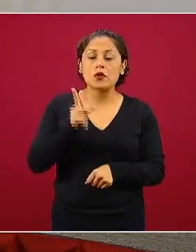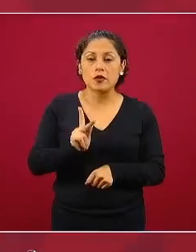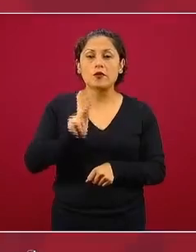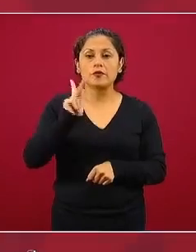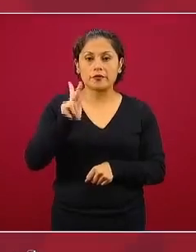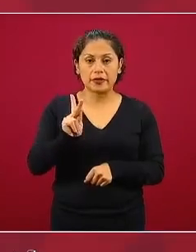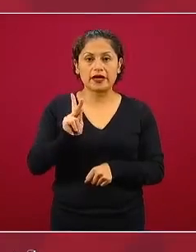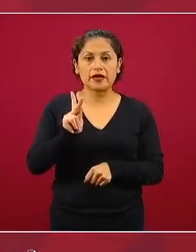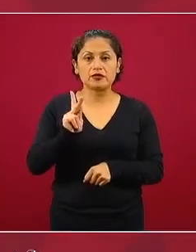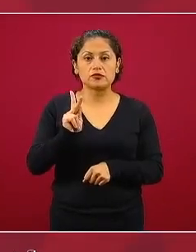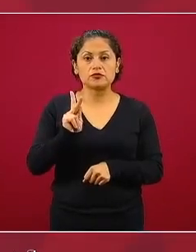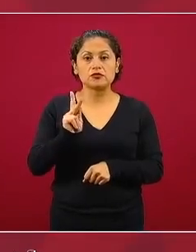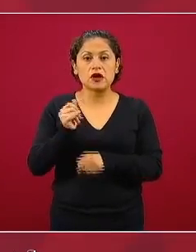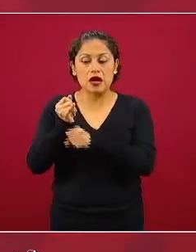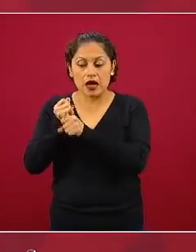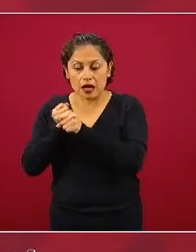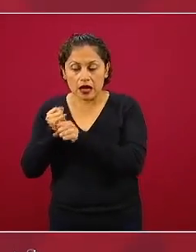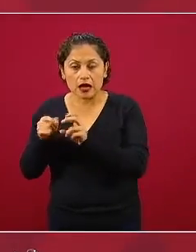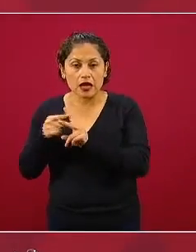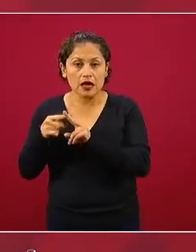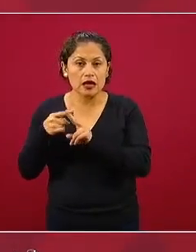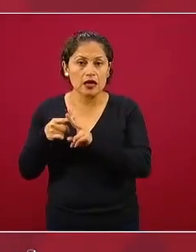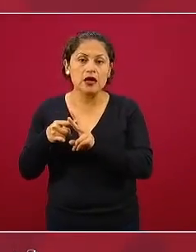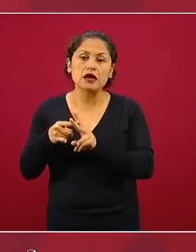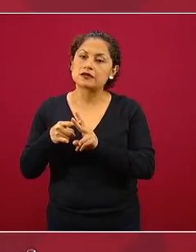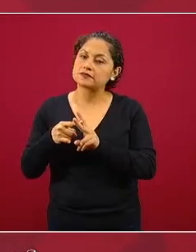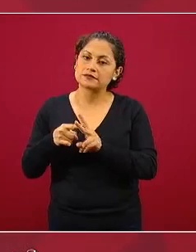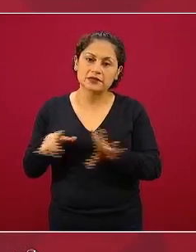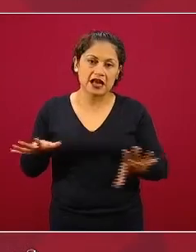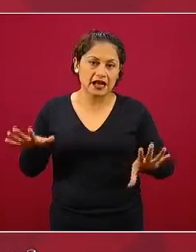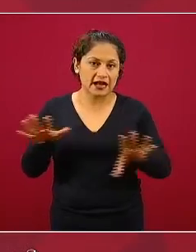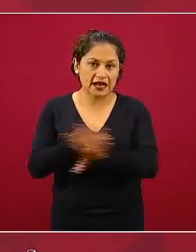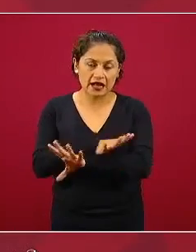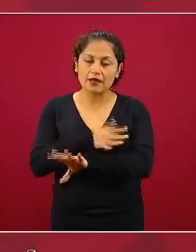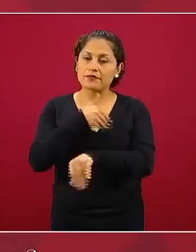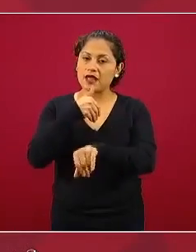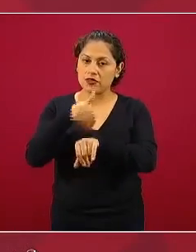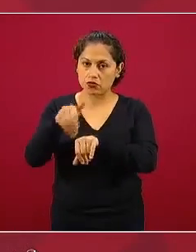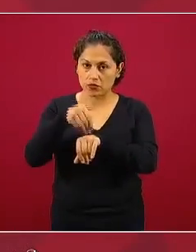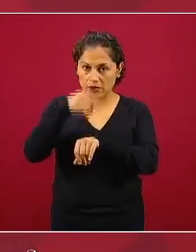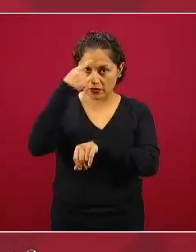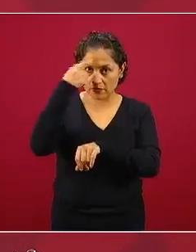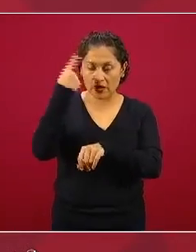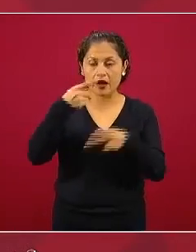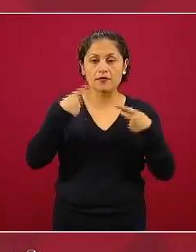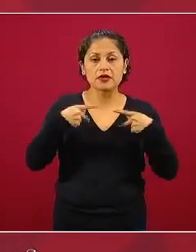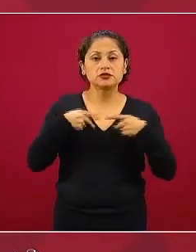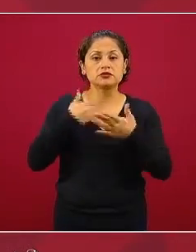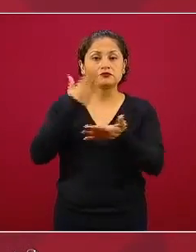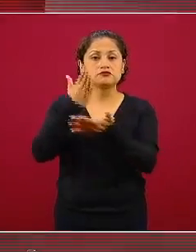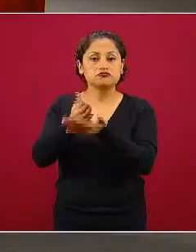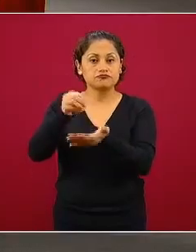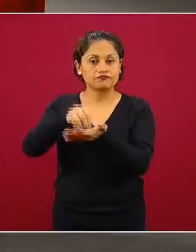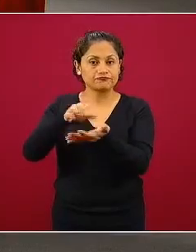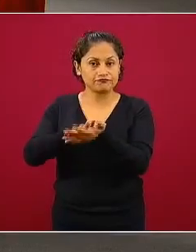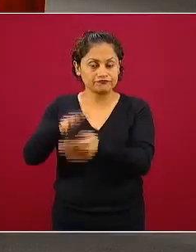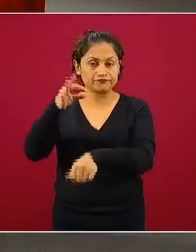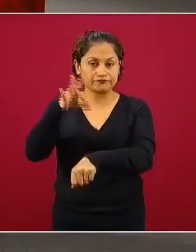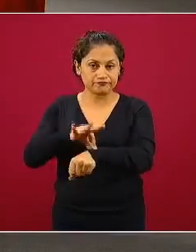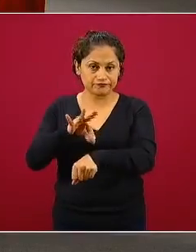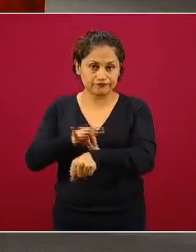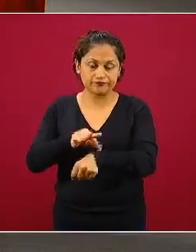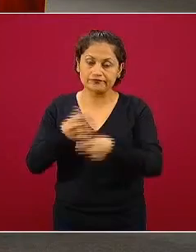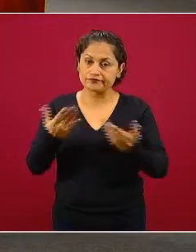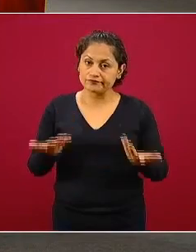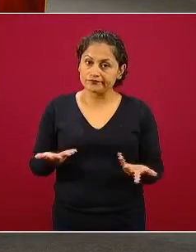estimación porque se cae el número de consultas por infección respiratoria aguda entonces artificialmente